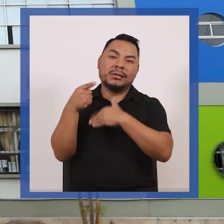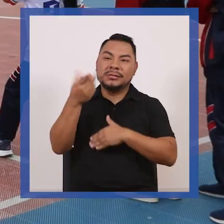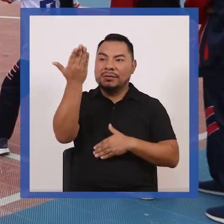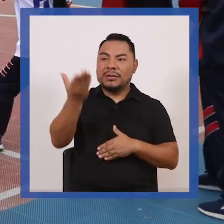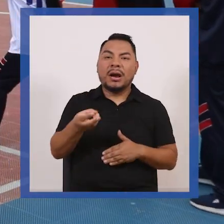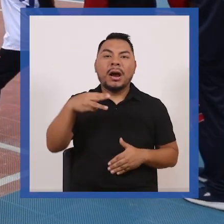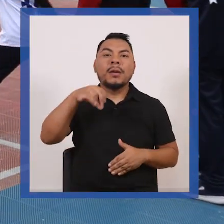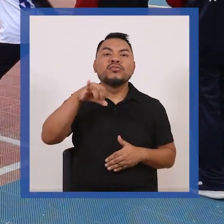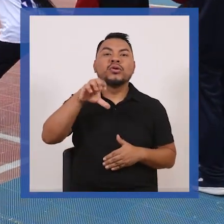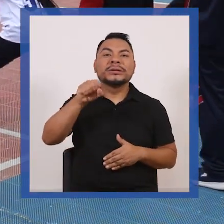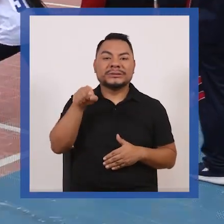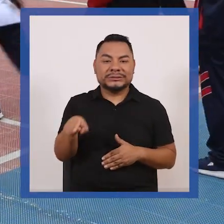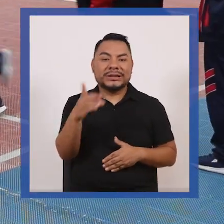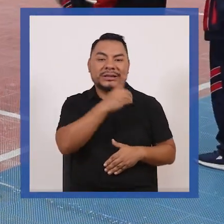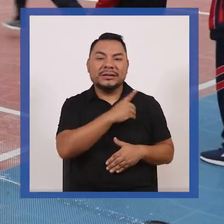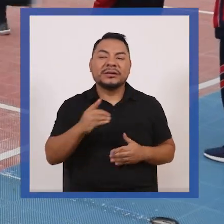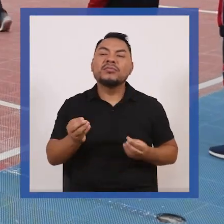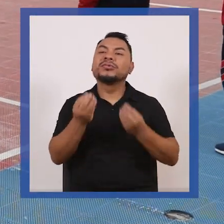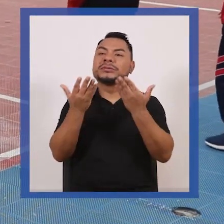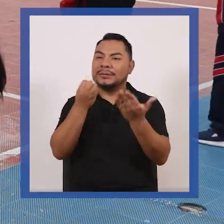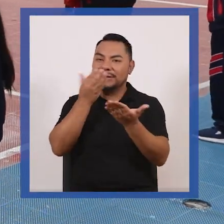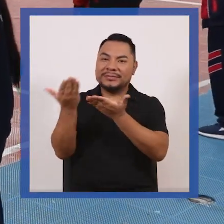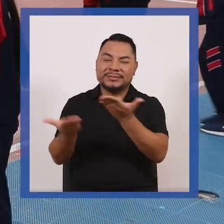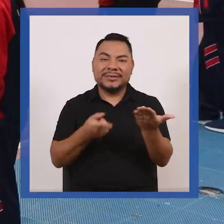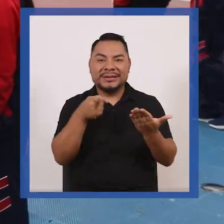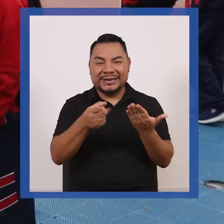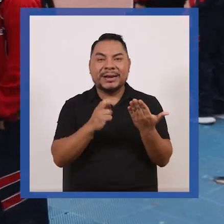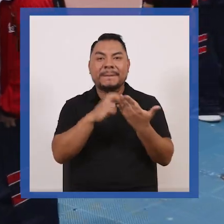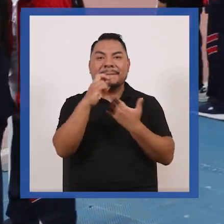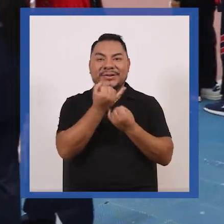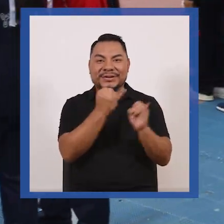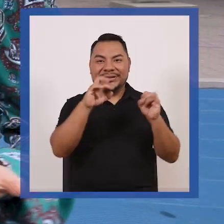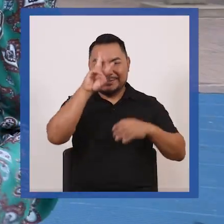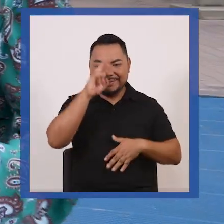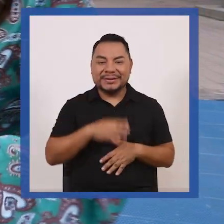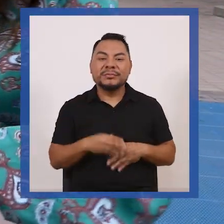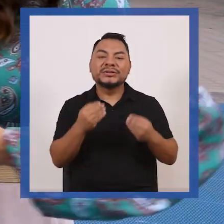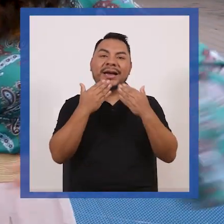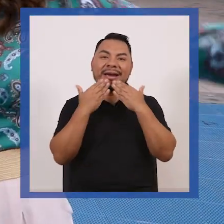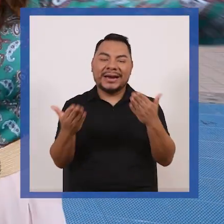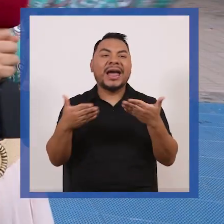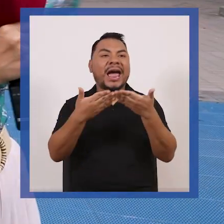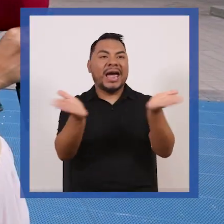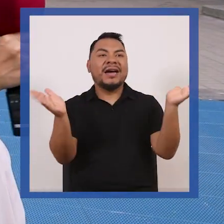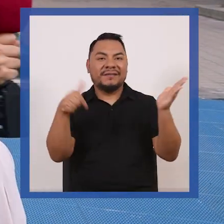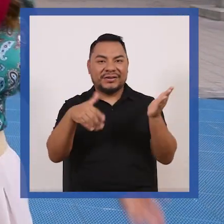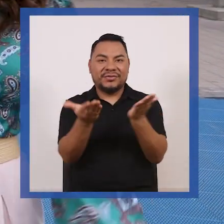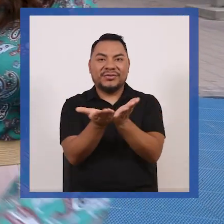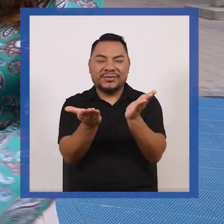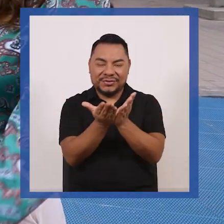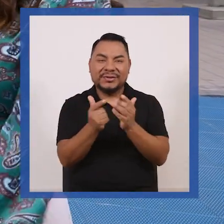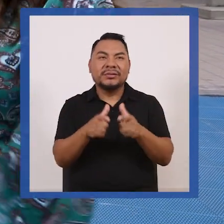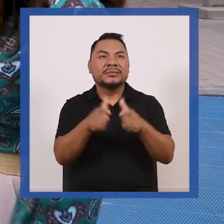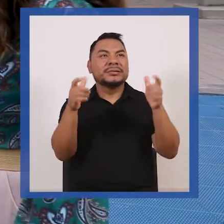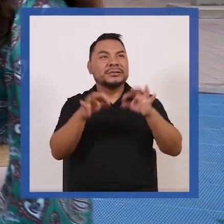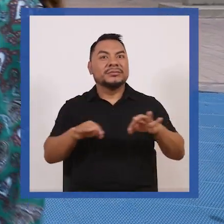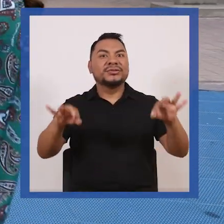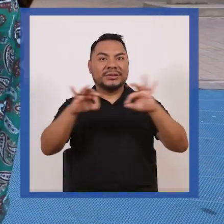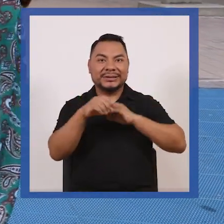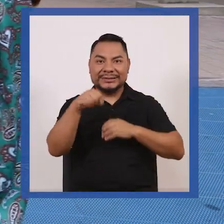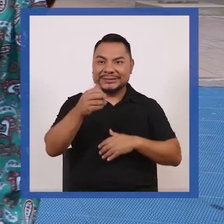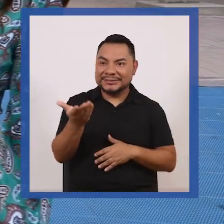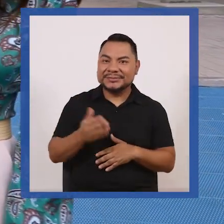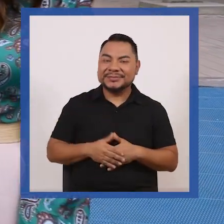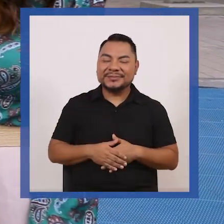Moisés Niño director como está bienvenido a Modo Bicentenario muchísimas gracias por abrirnos las puertas de este importante